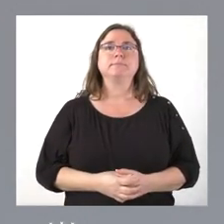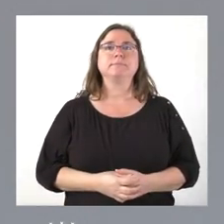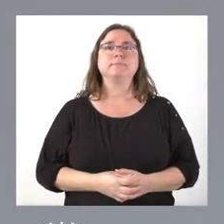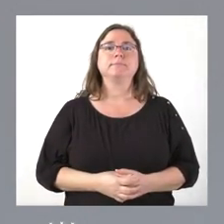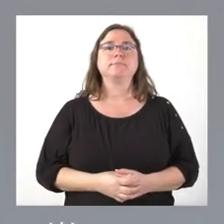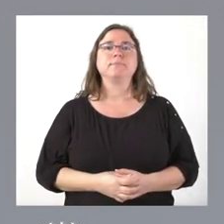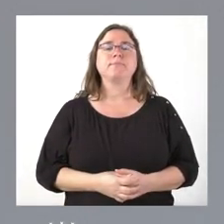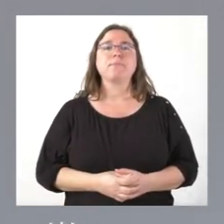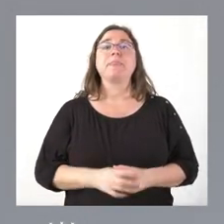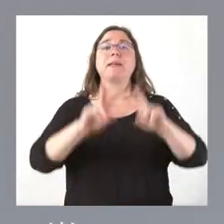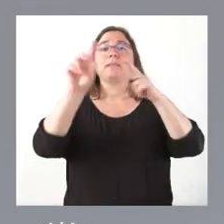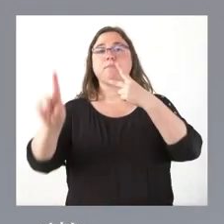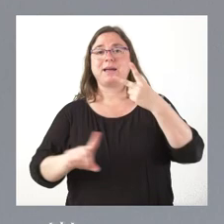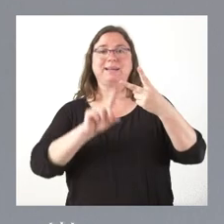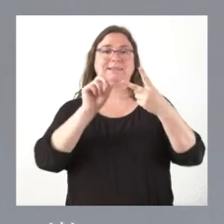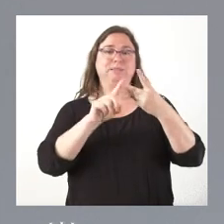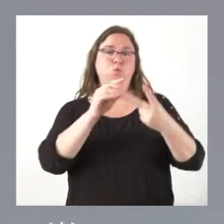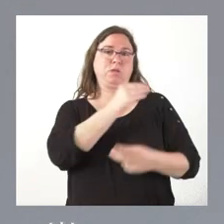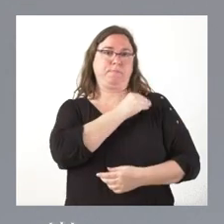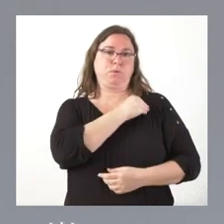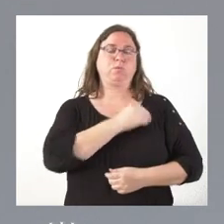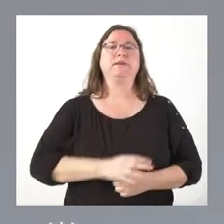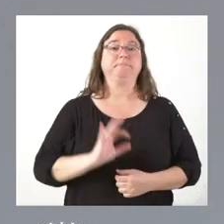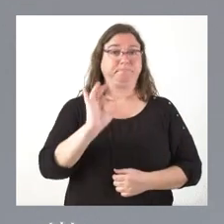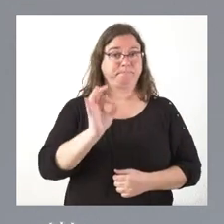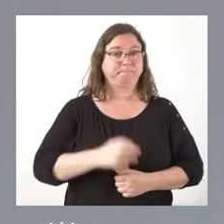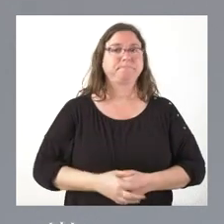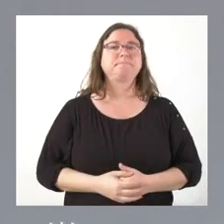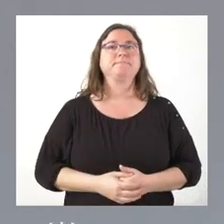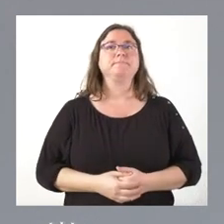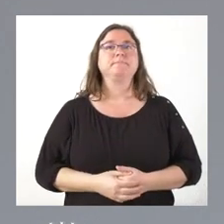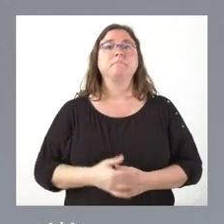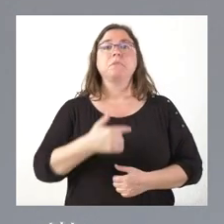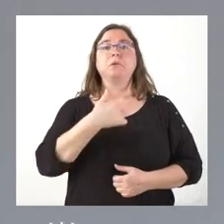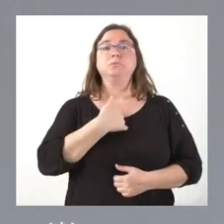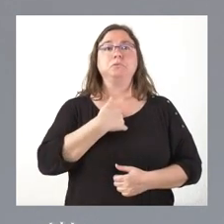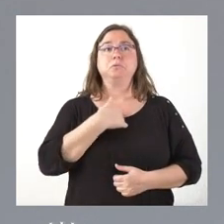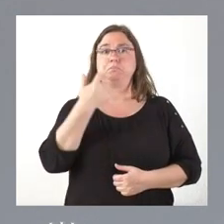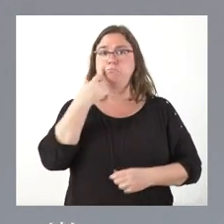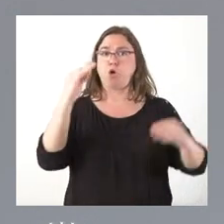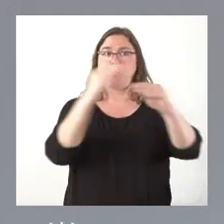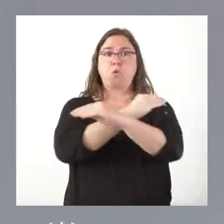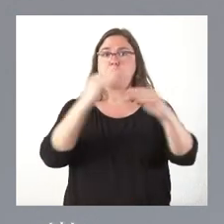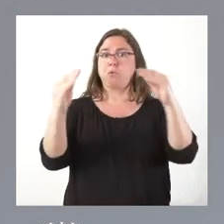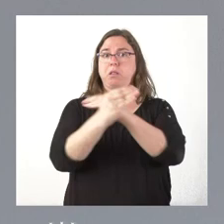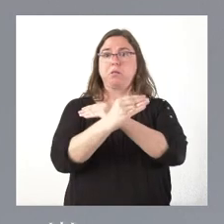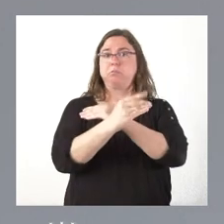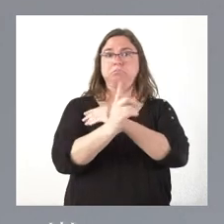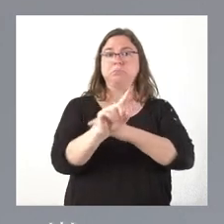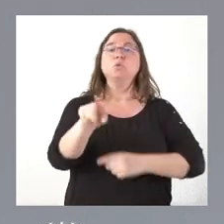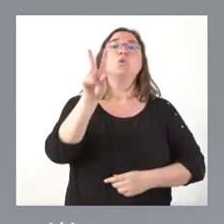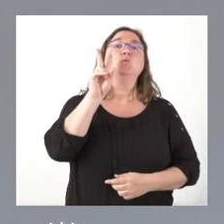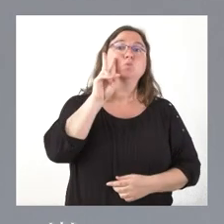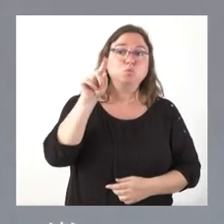Respecto a su segunda pregunta, yo no veo ninguna contradicción donde usted ve una